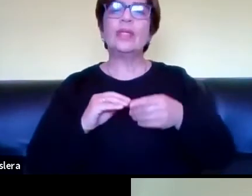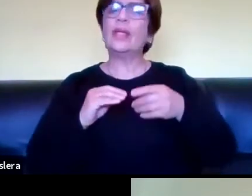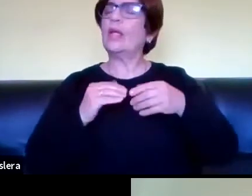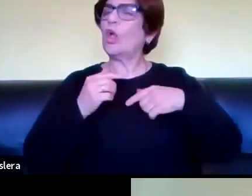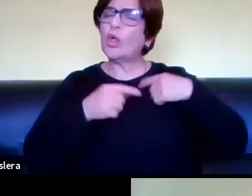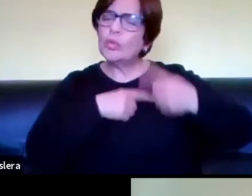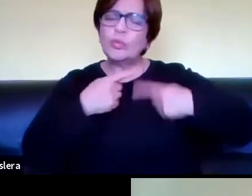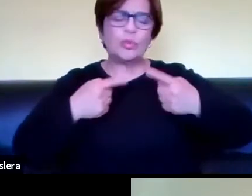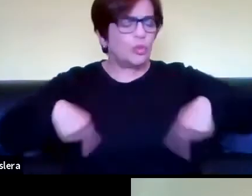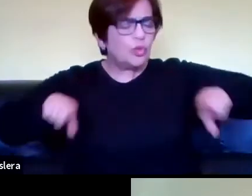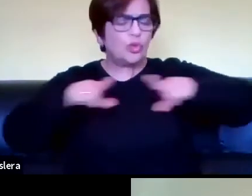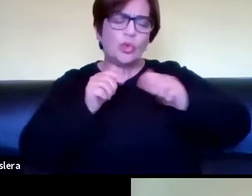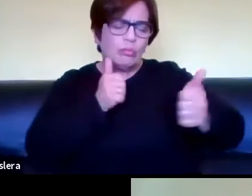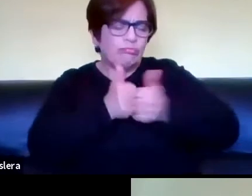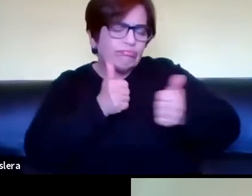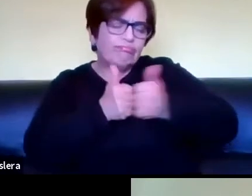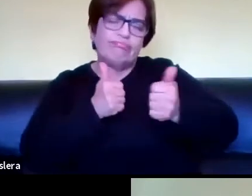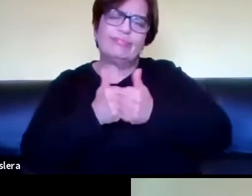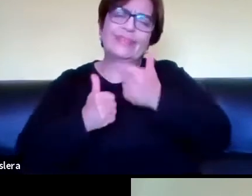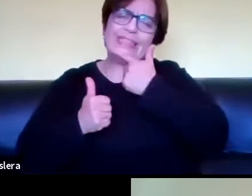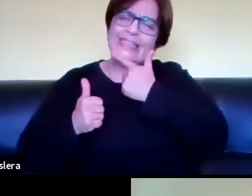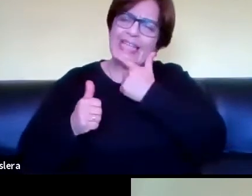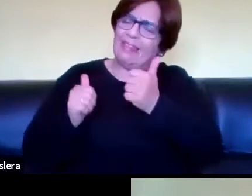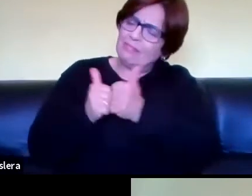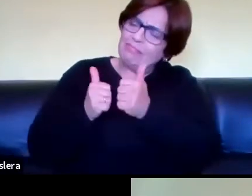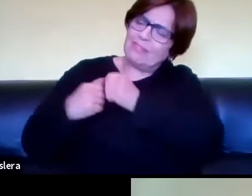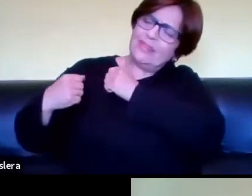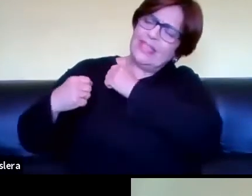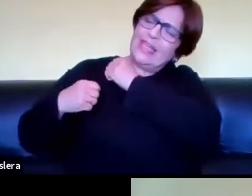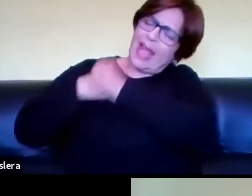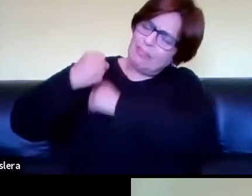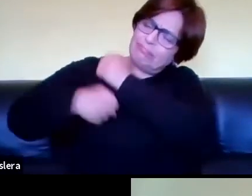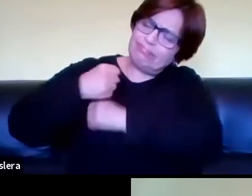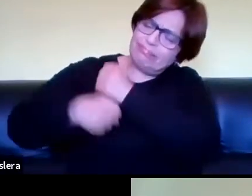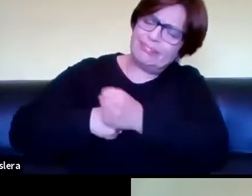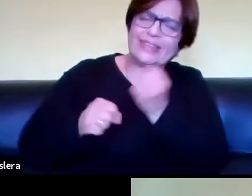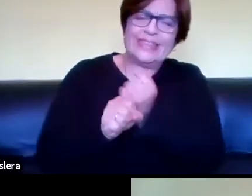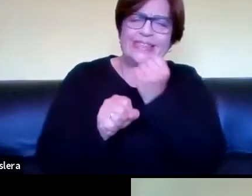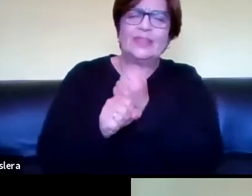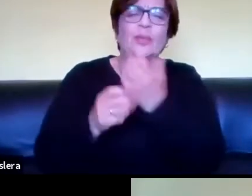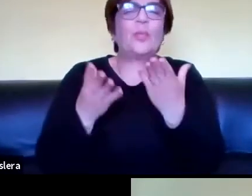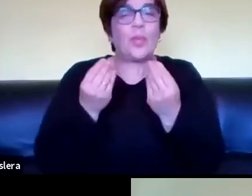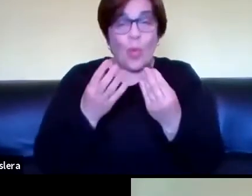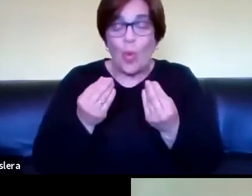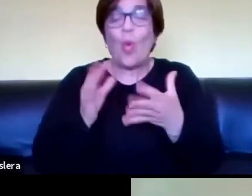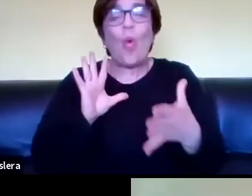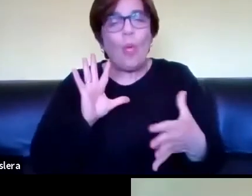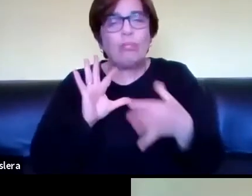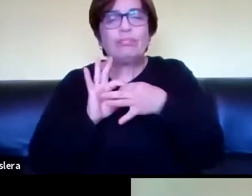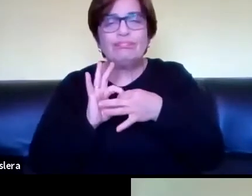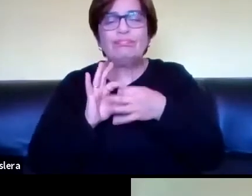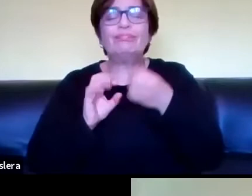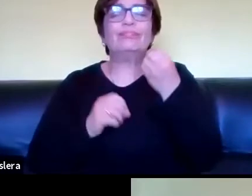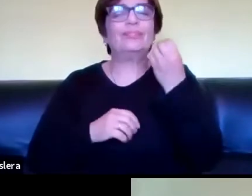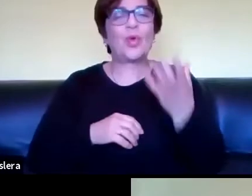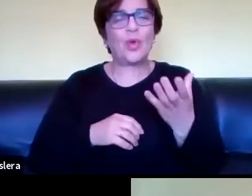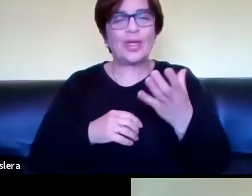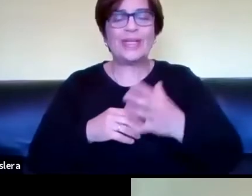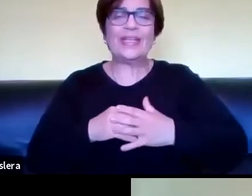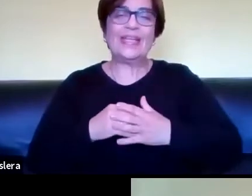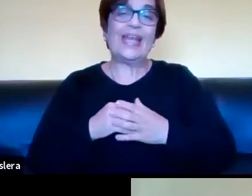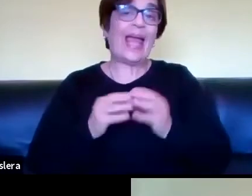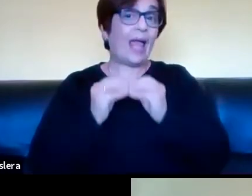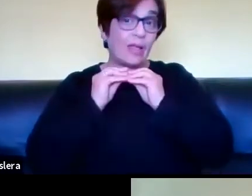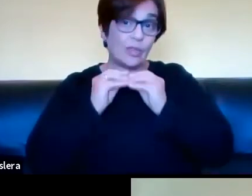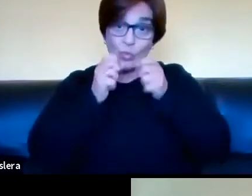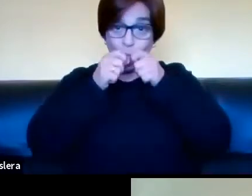trabajando con Leonardo hace ya bastante, mucho tiempo, porque nos vincula el tema